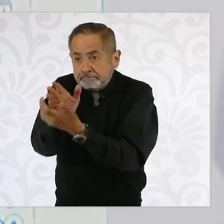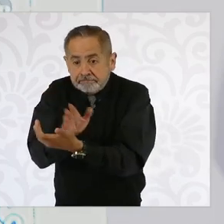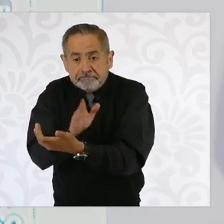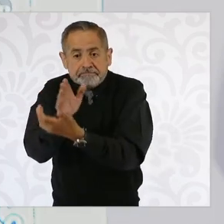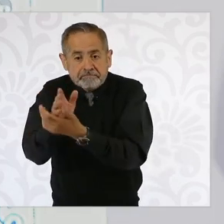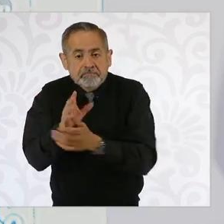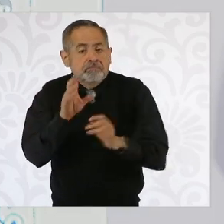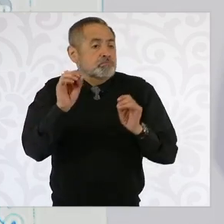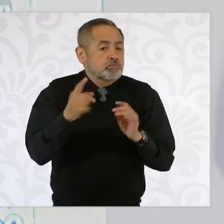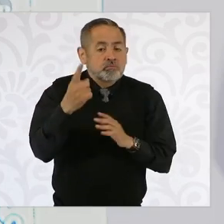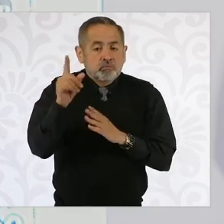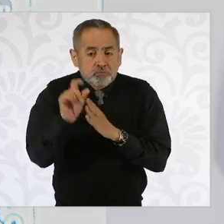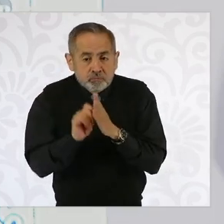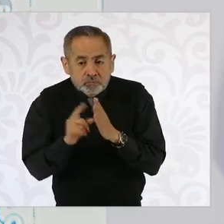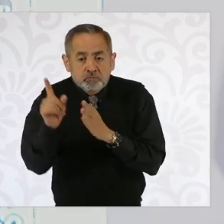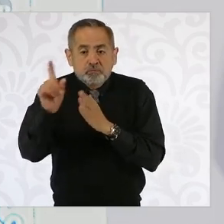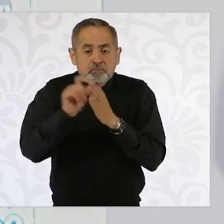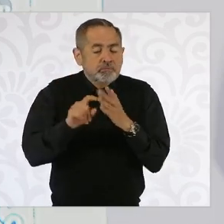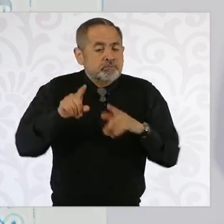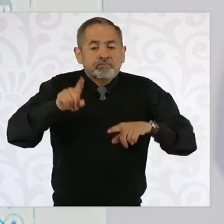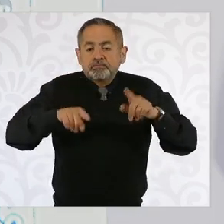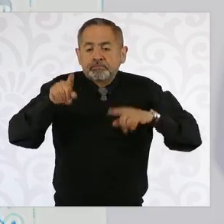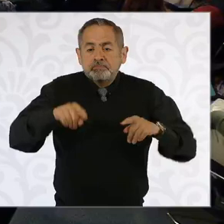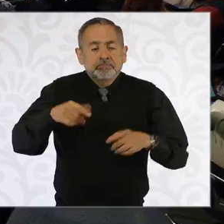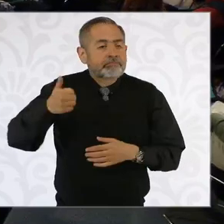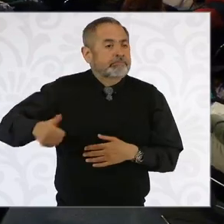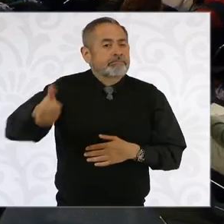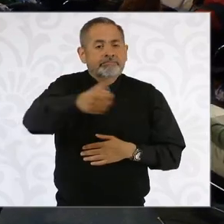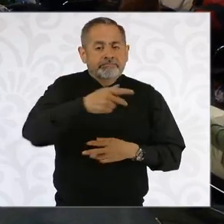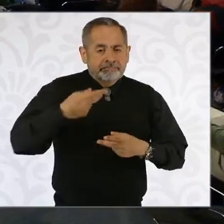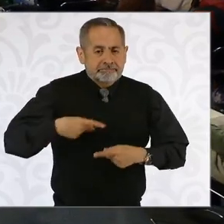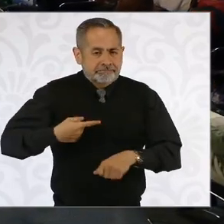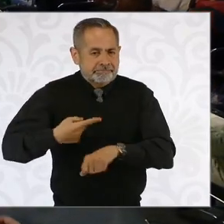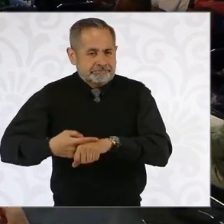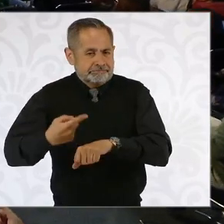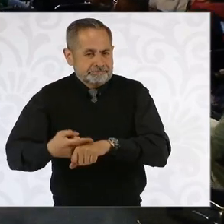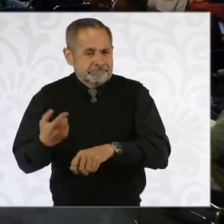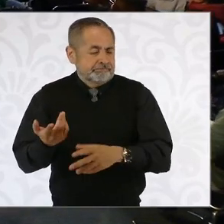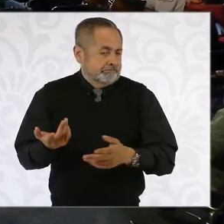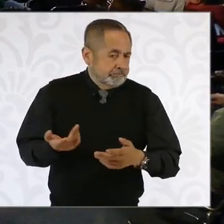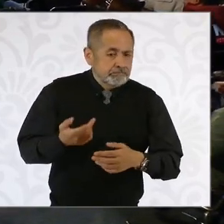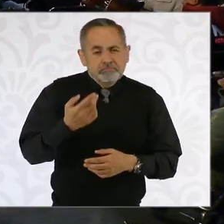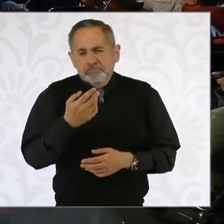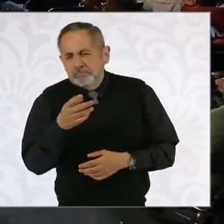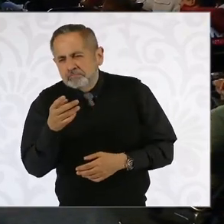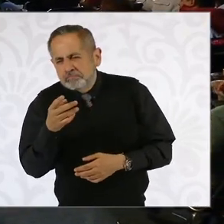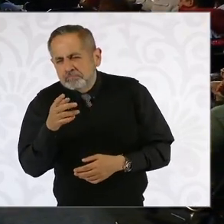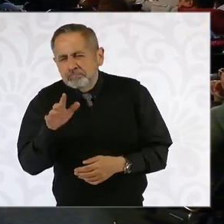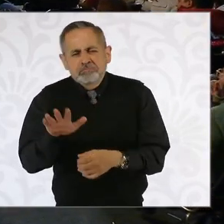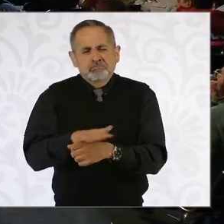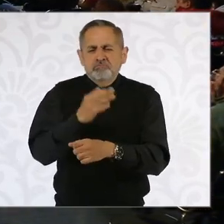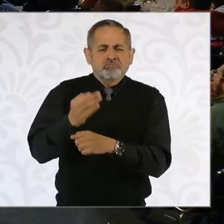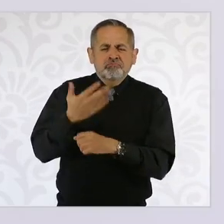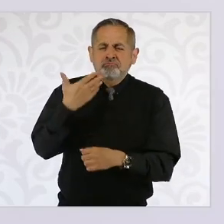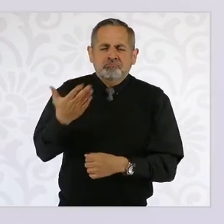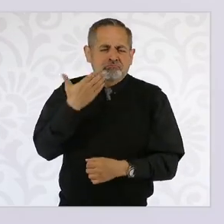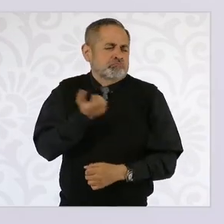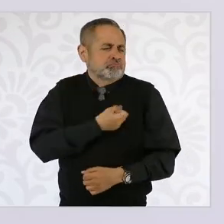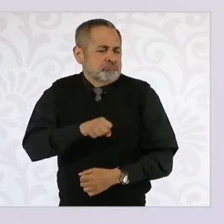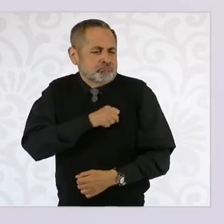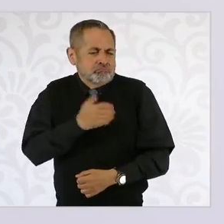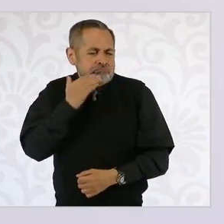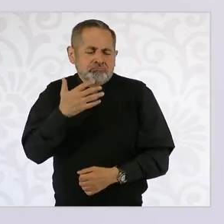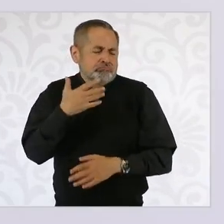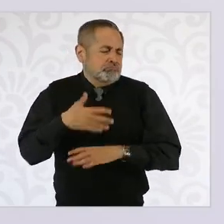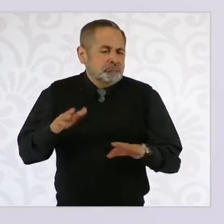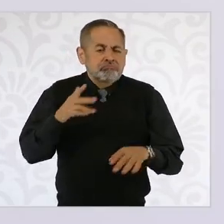por si tienen algún problema de salud, o cada dos meses. Si son personas sanas y que